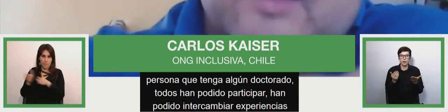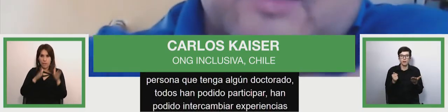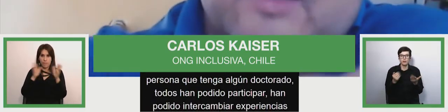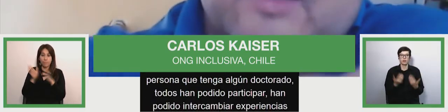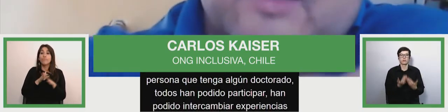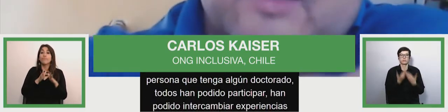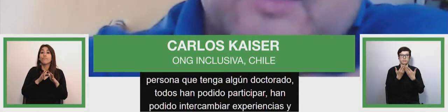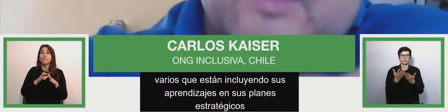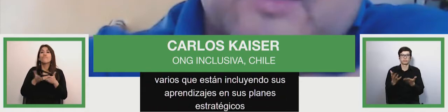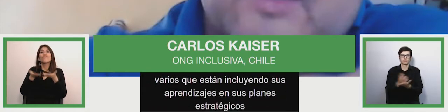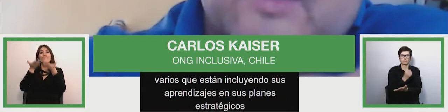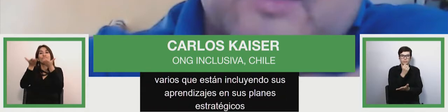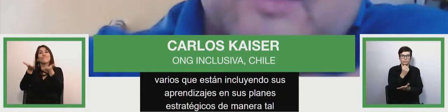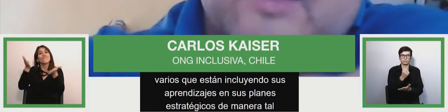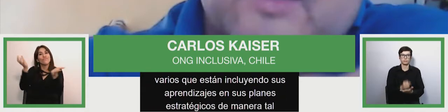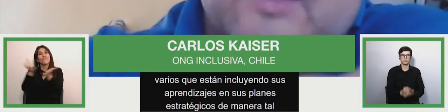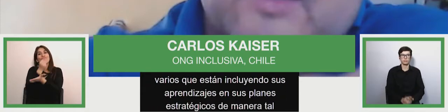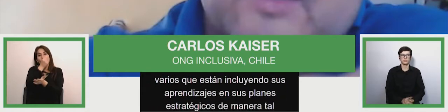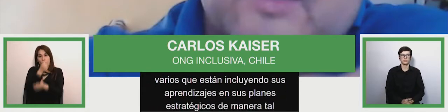ahora tienen